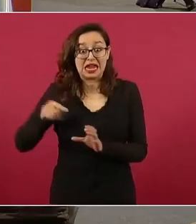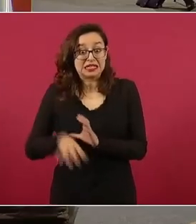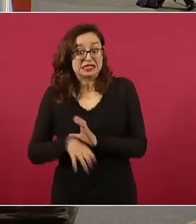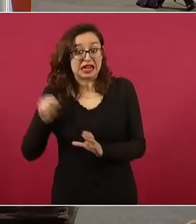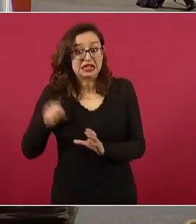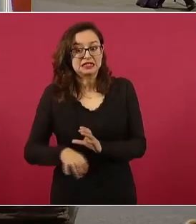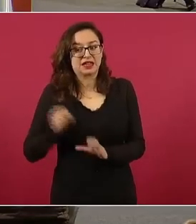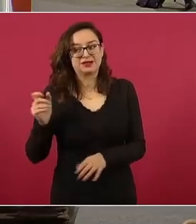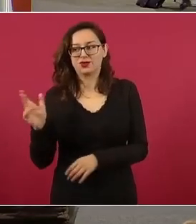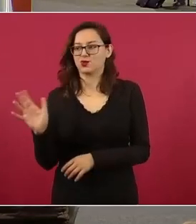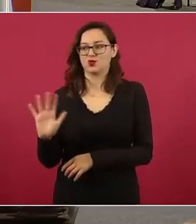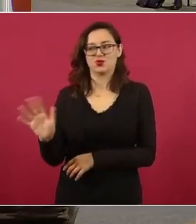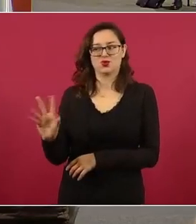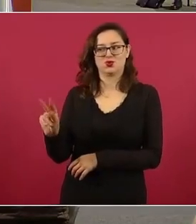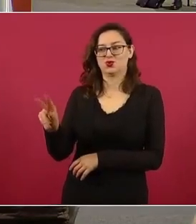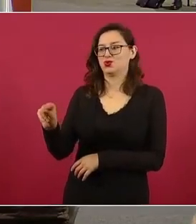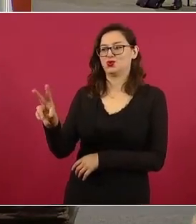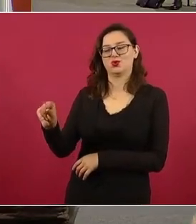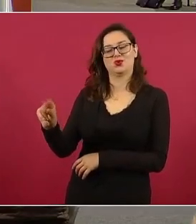Octavio y este